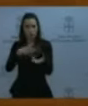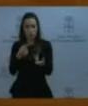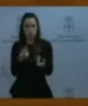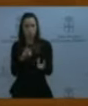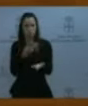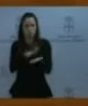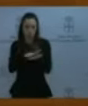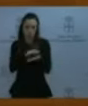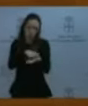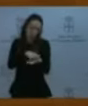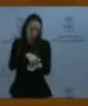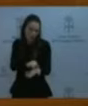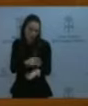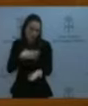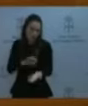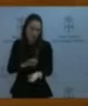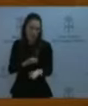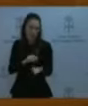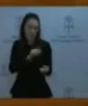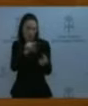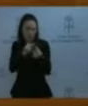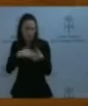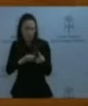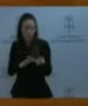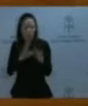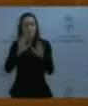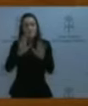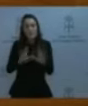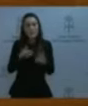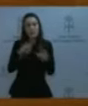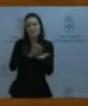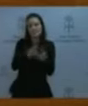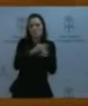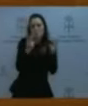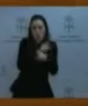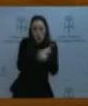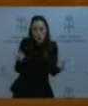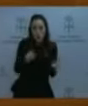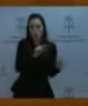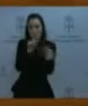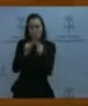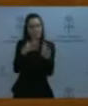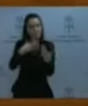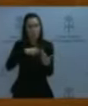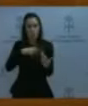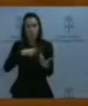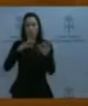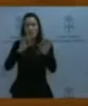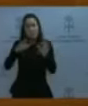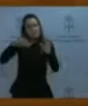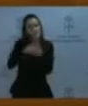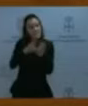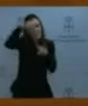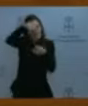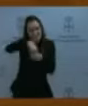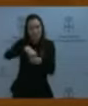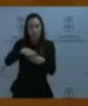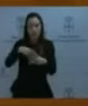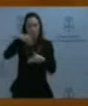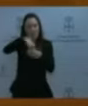Pero los servicios tributarios no son. Y la equidad de los servicios tributarios. Eso no es discutible. Eso es el corazón del Estado